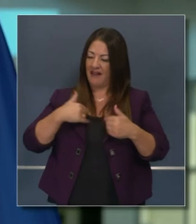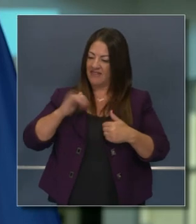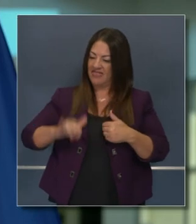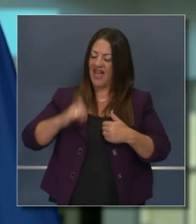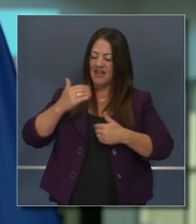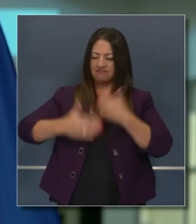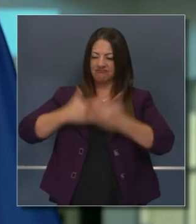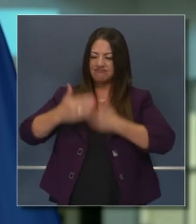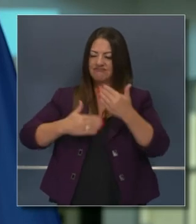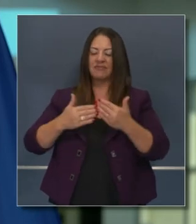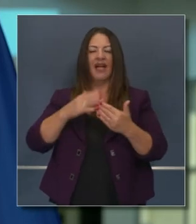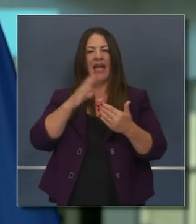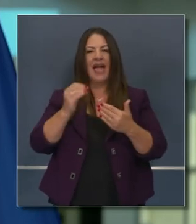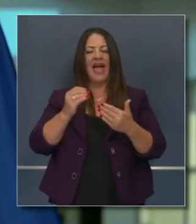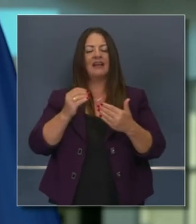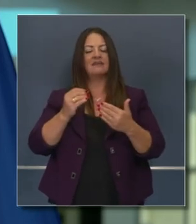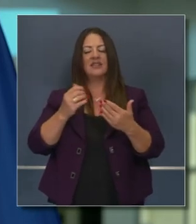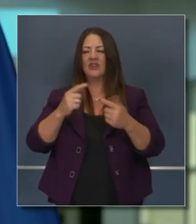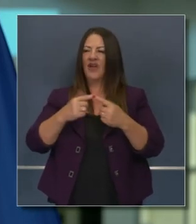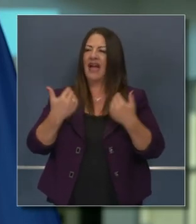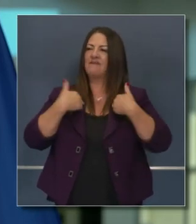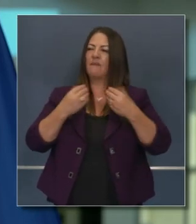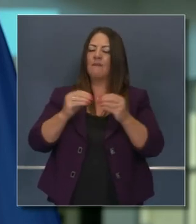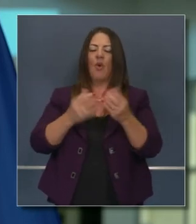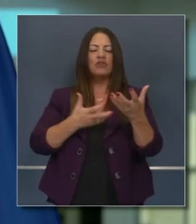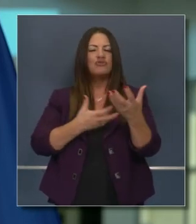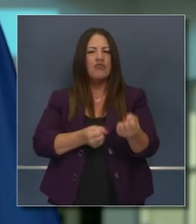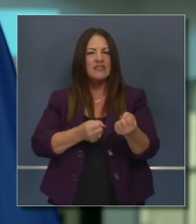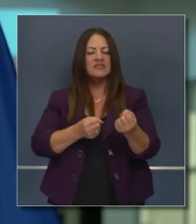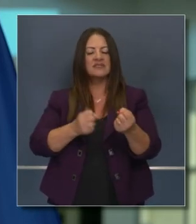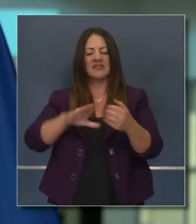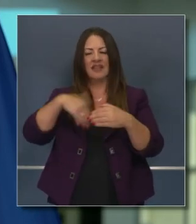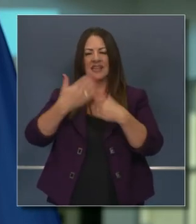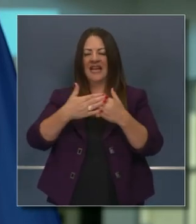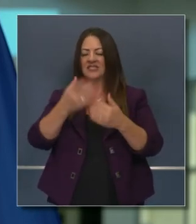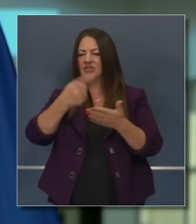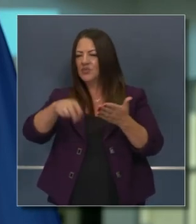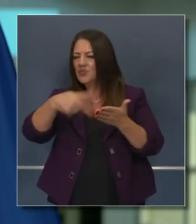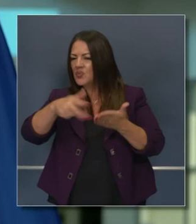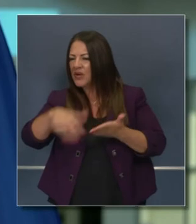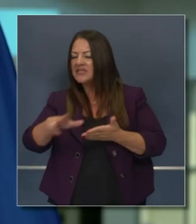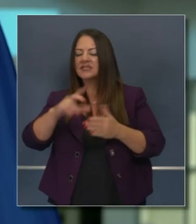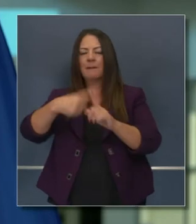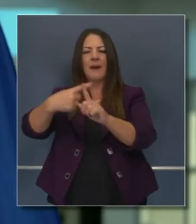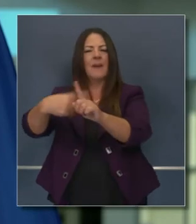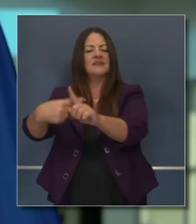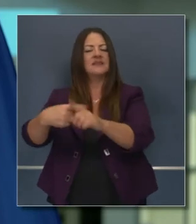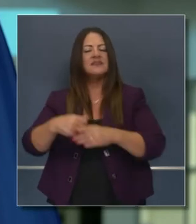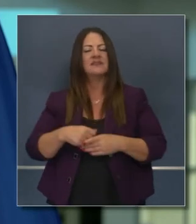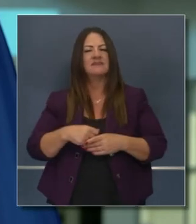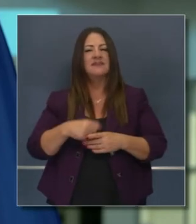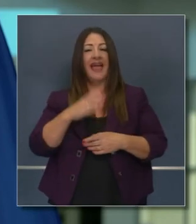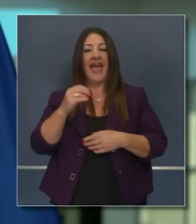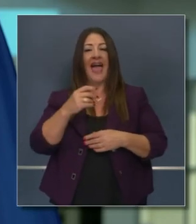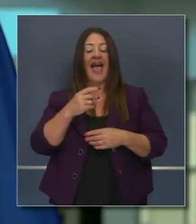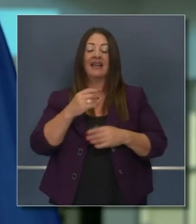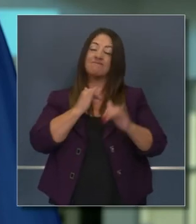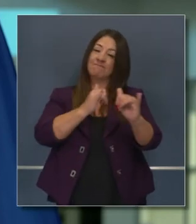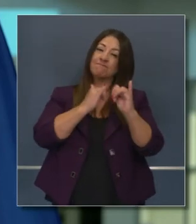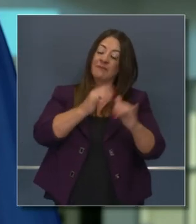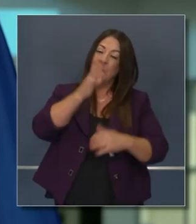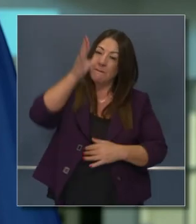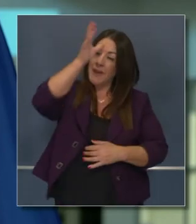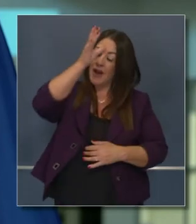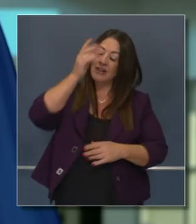proceso y anticipamos aumentar la confianza en este proceso en los próximos meses. Y como padres,